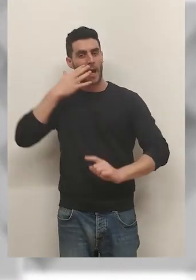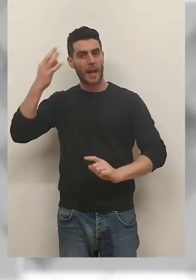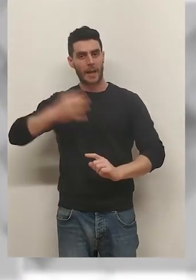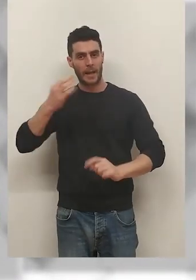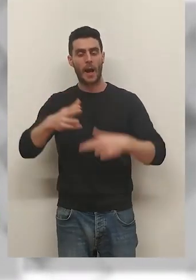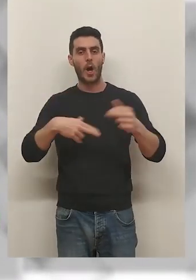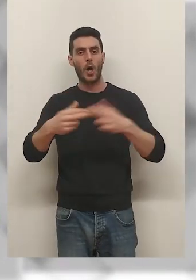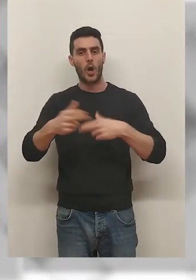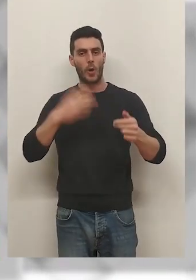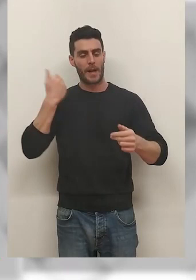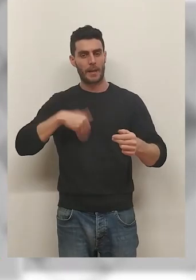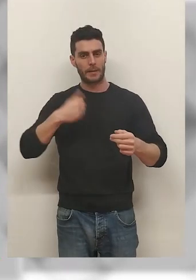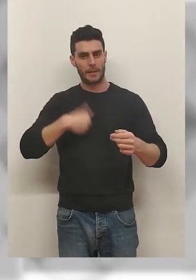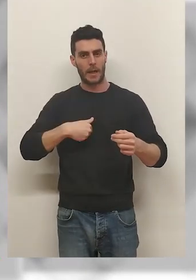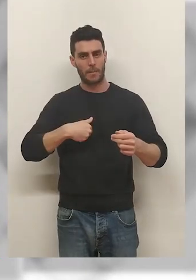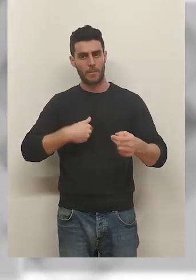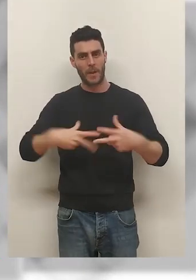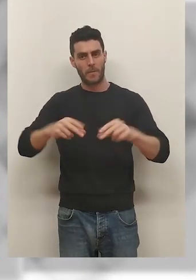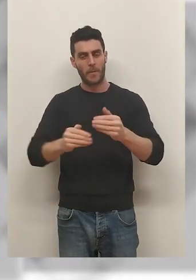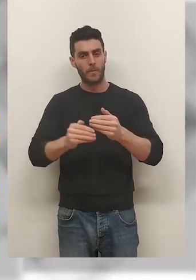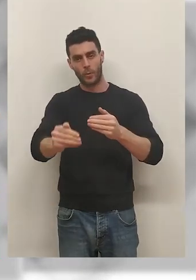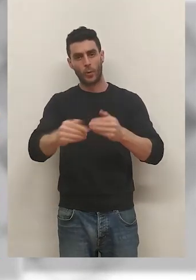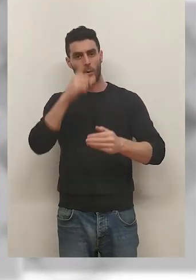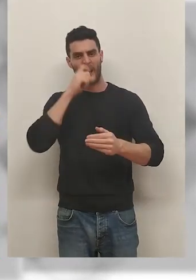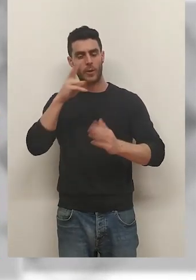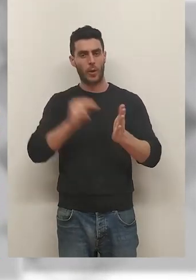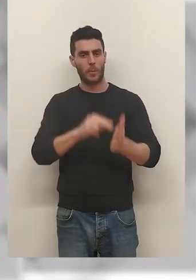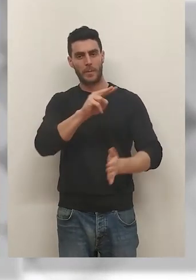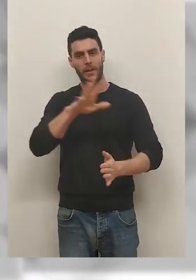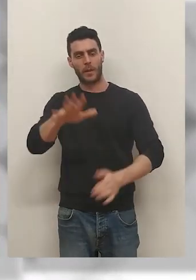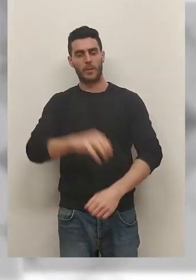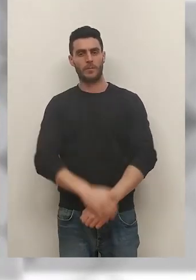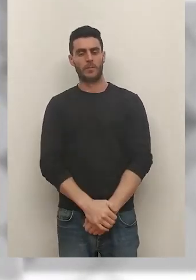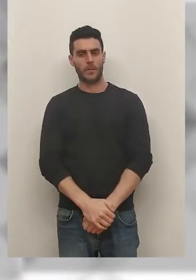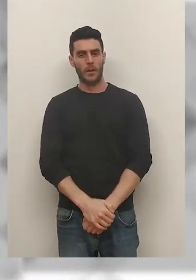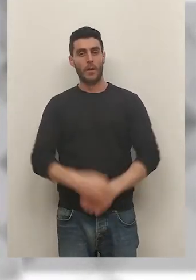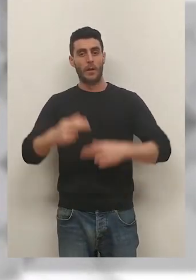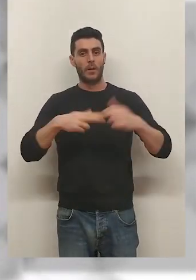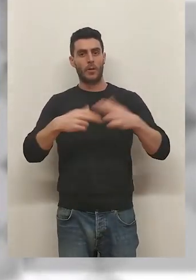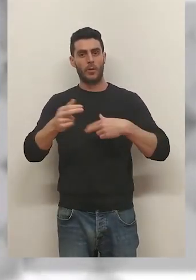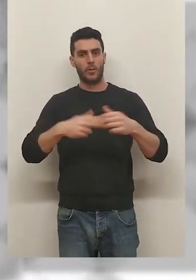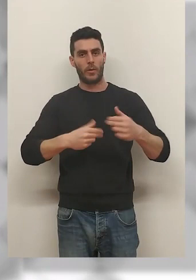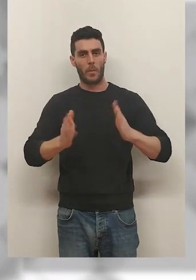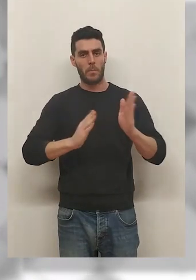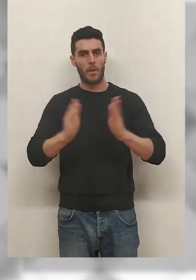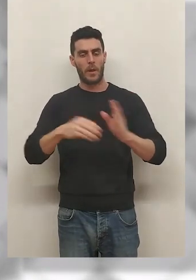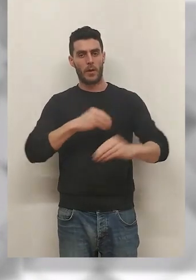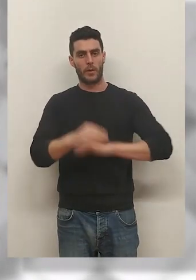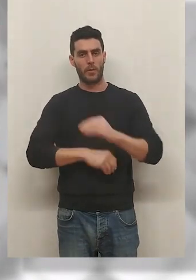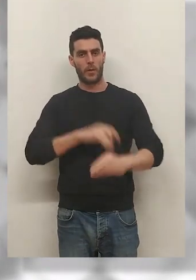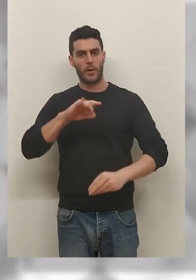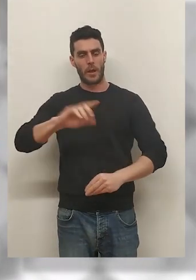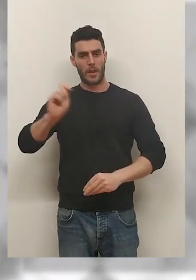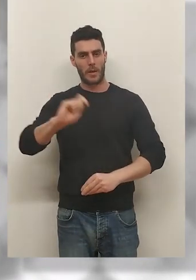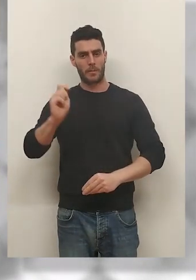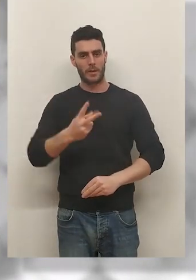realidad cuyas obras, ya se ha señalado, también finalizarán en el año 2025. Una construcción que tendrá un plazo de ejecución de